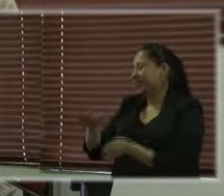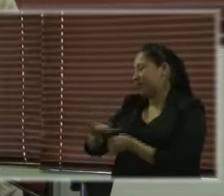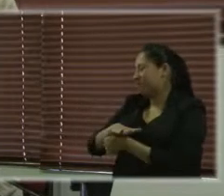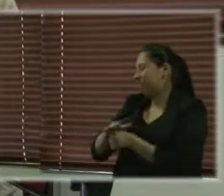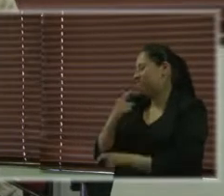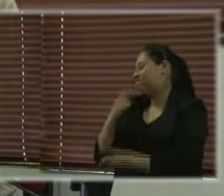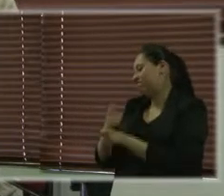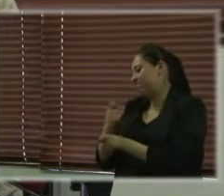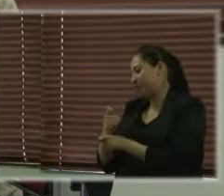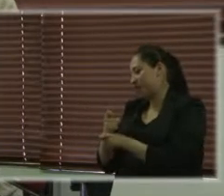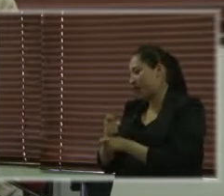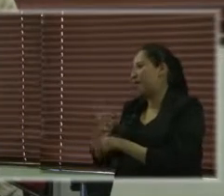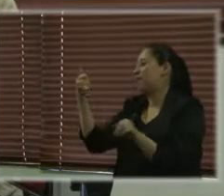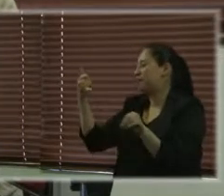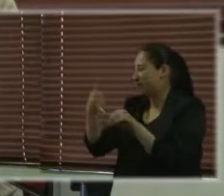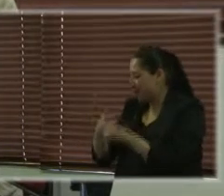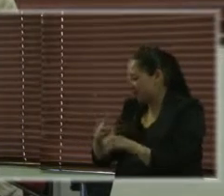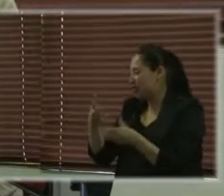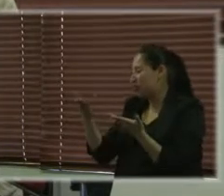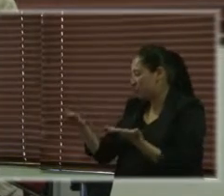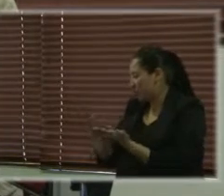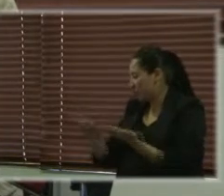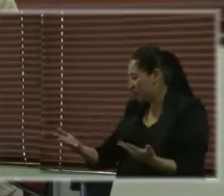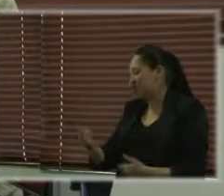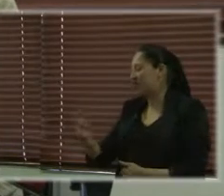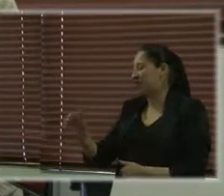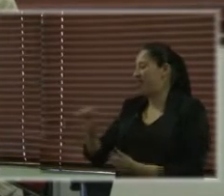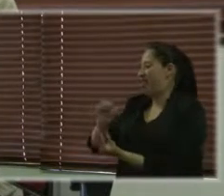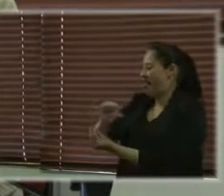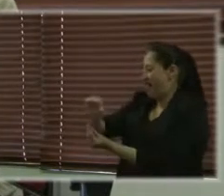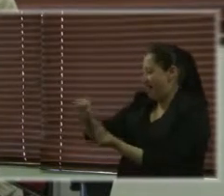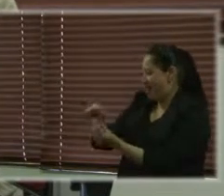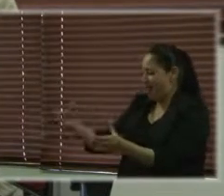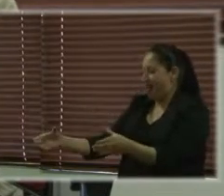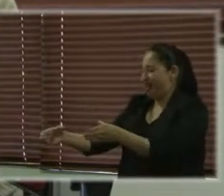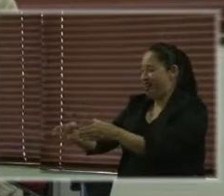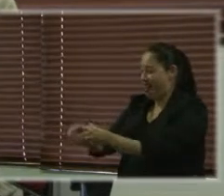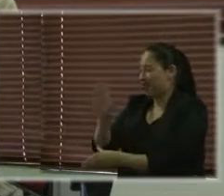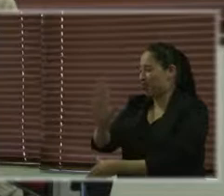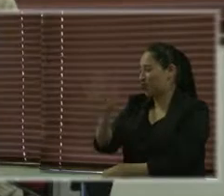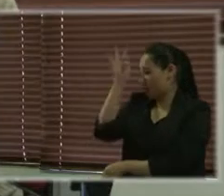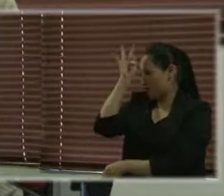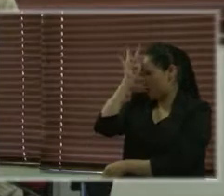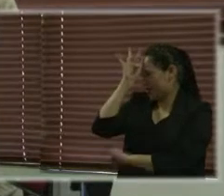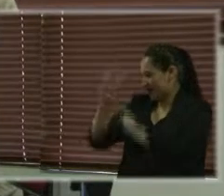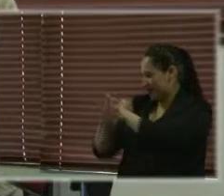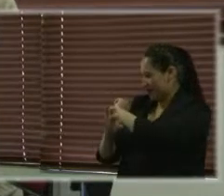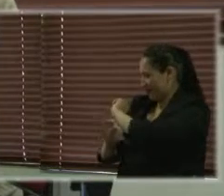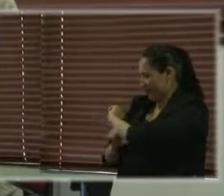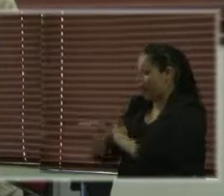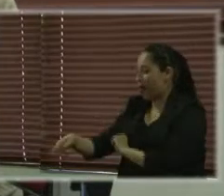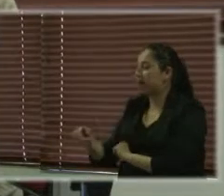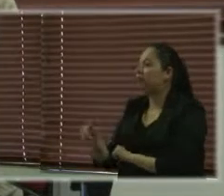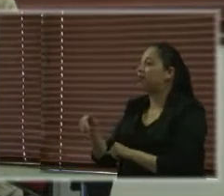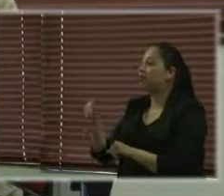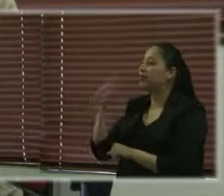sí se identificó que a las mujeres internas en ese hospital se les administraban anticonceptivos,